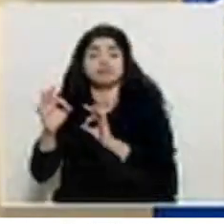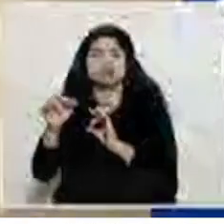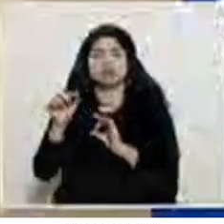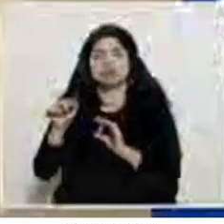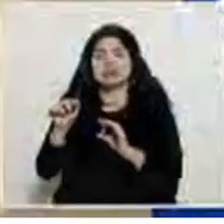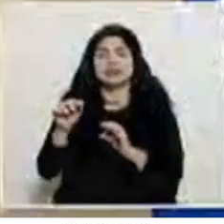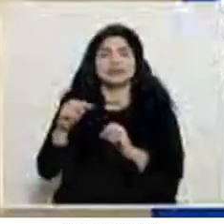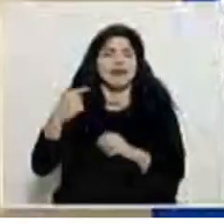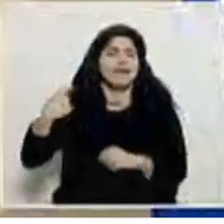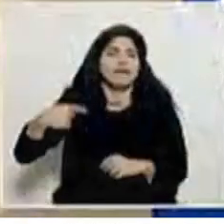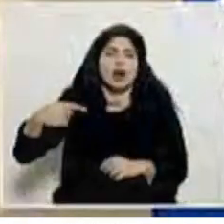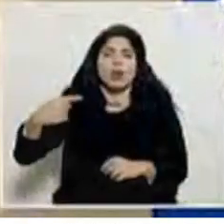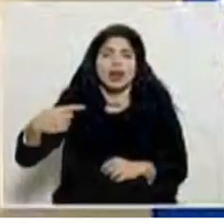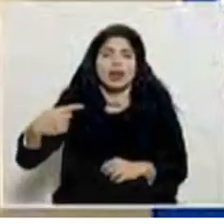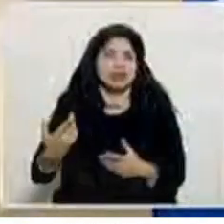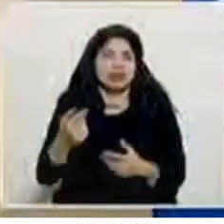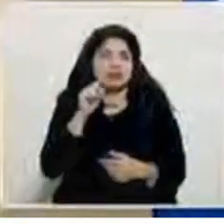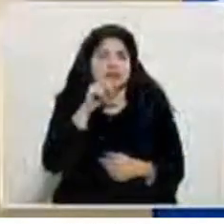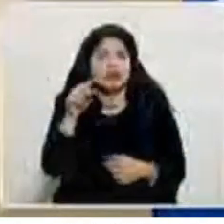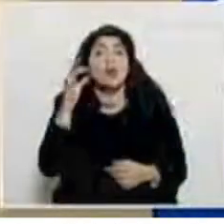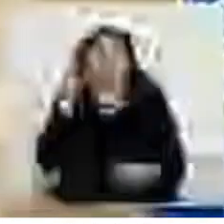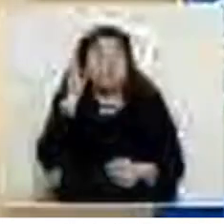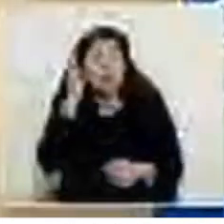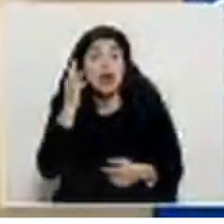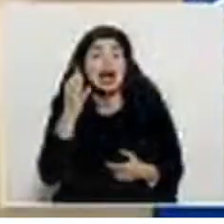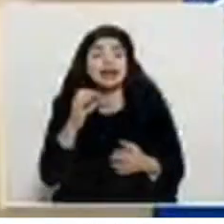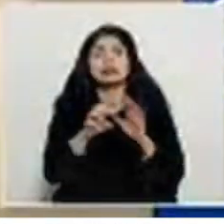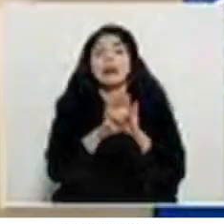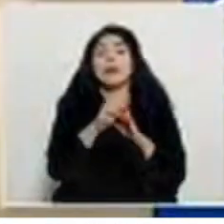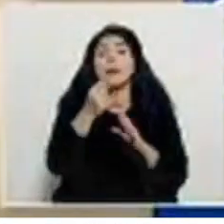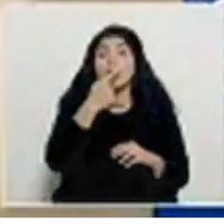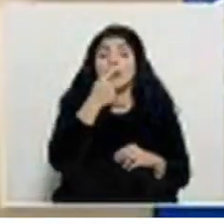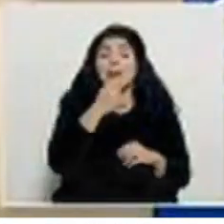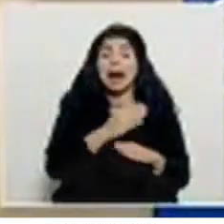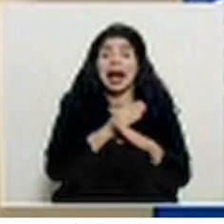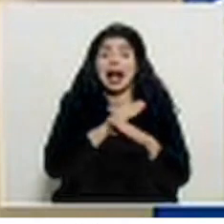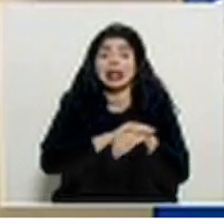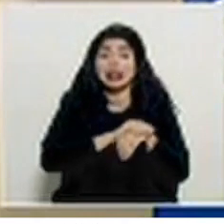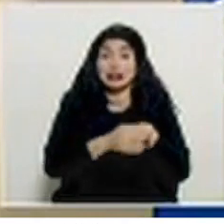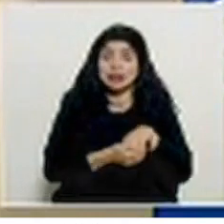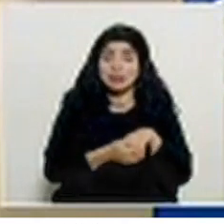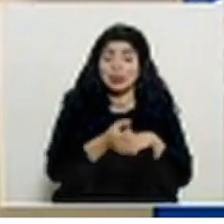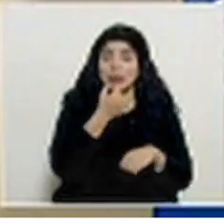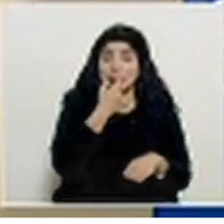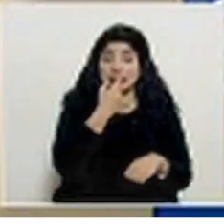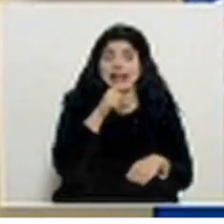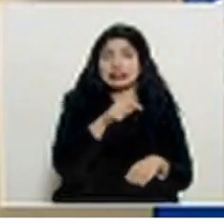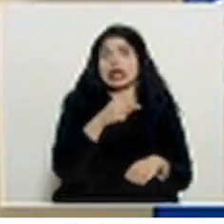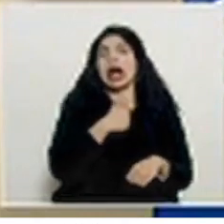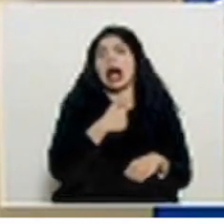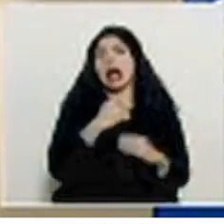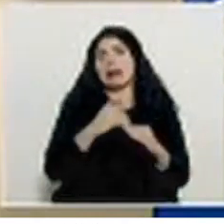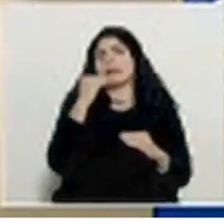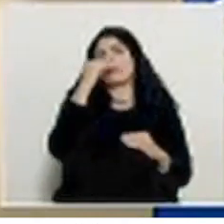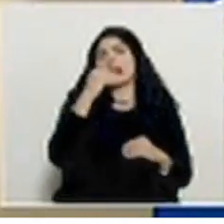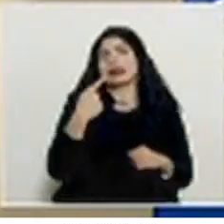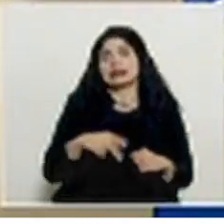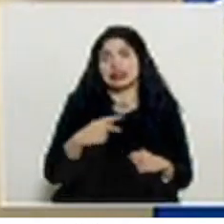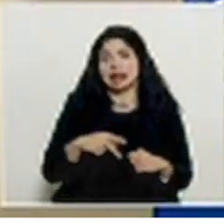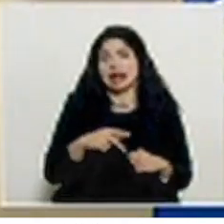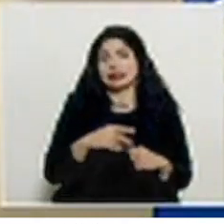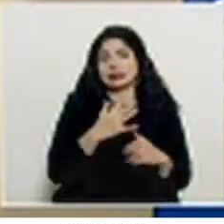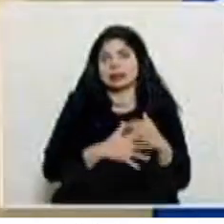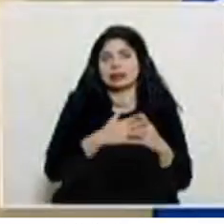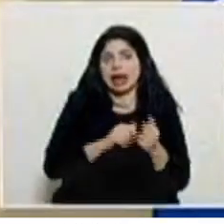son frecuentes. Incluso las mujeres que toman anticonceptivos orales tienen un riesgo de tener coágulos